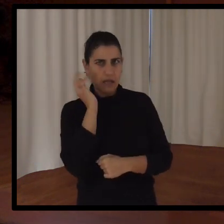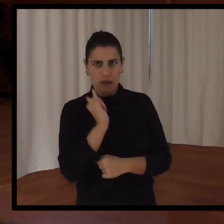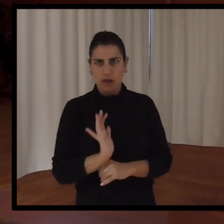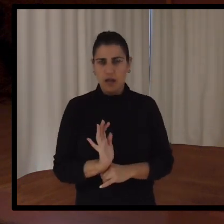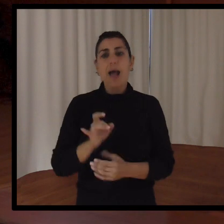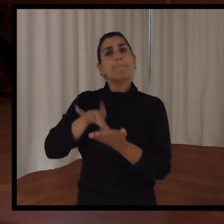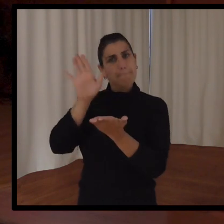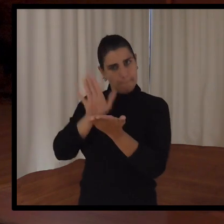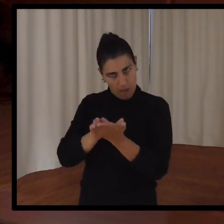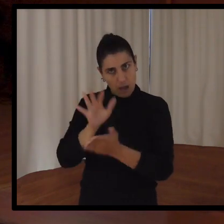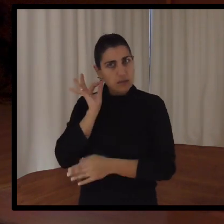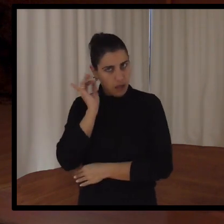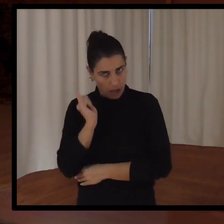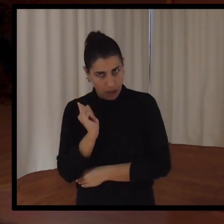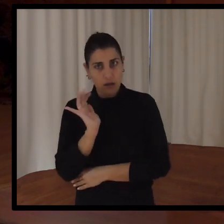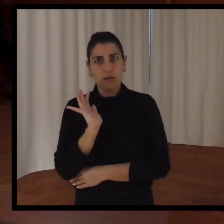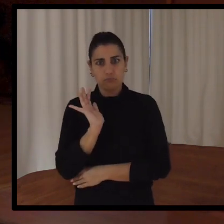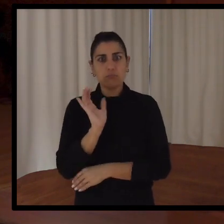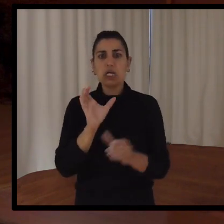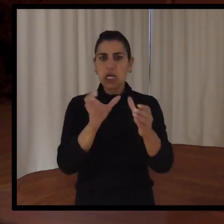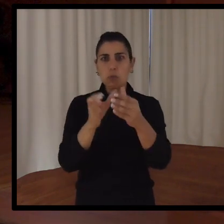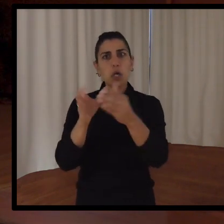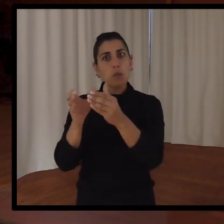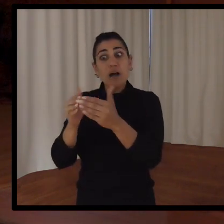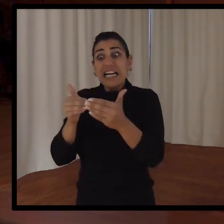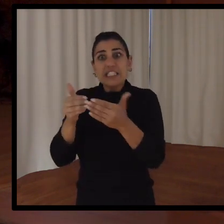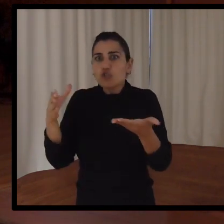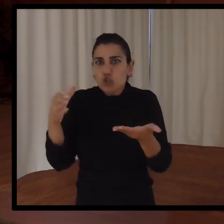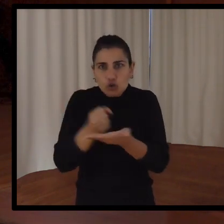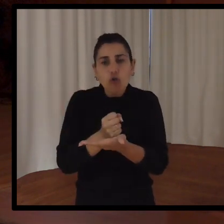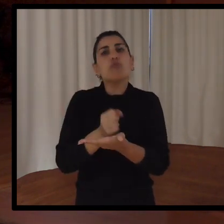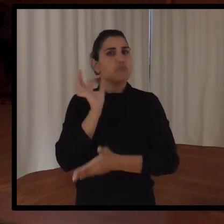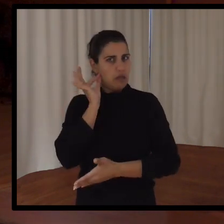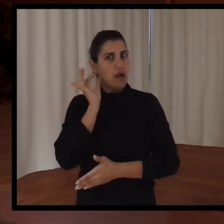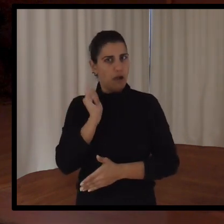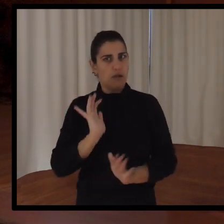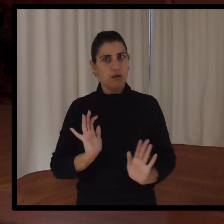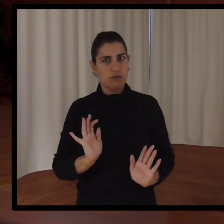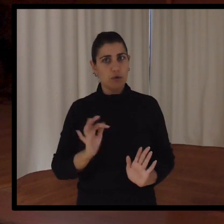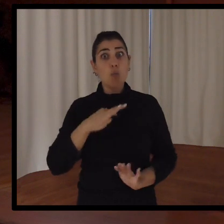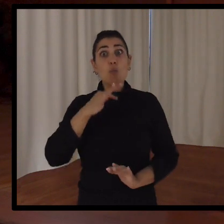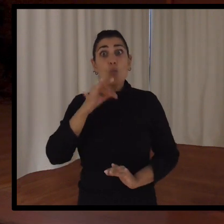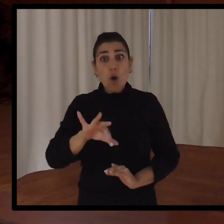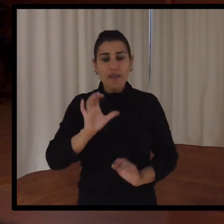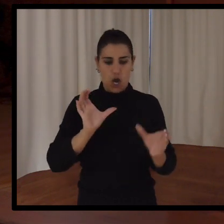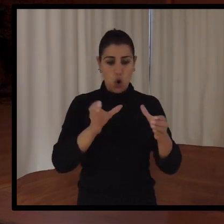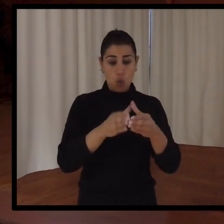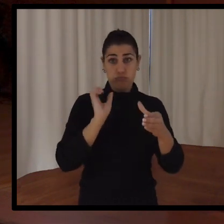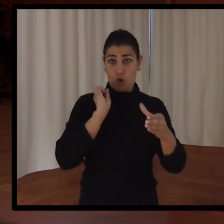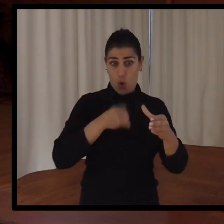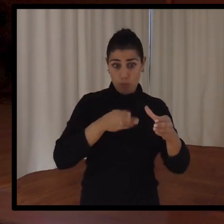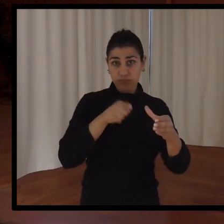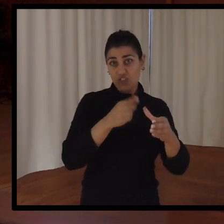el Málaga también tienen chicas. Casi todos los equipos tienen chicas. Entonces, probablemente pueda ser uno de los fallos por parte del